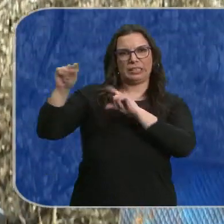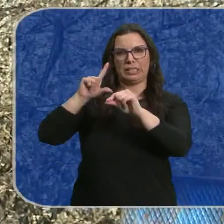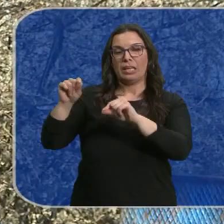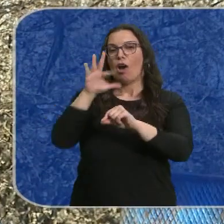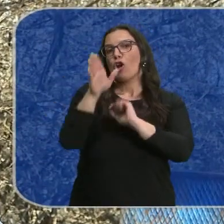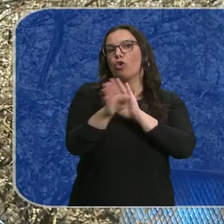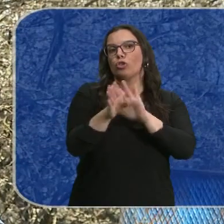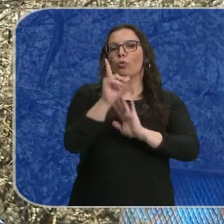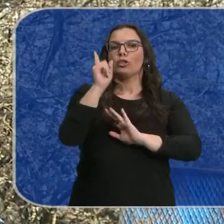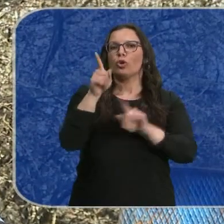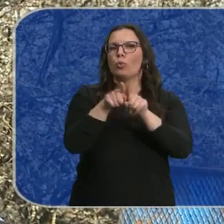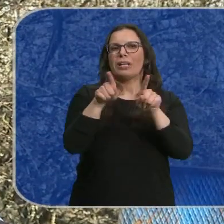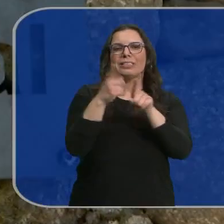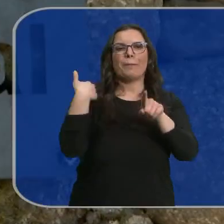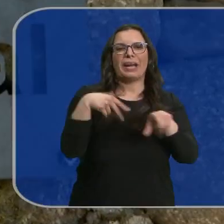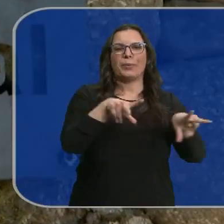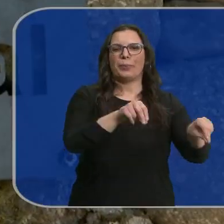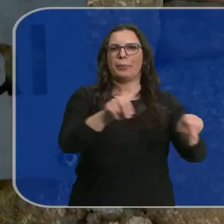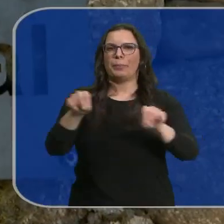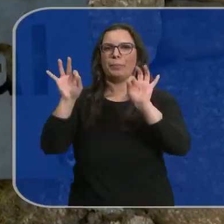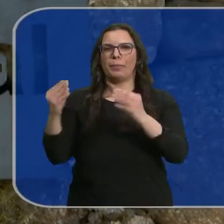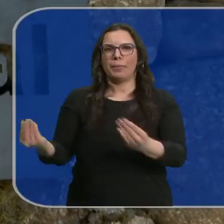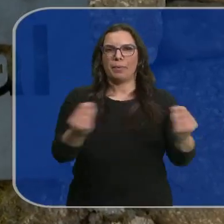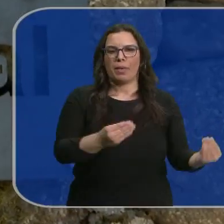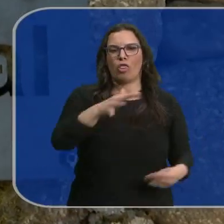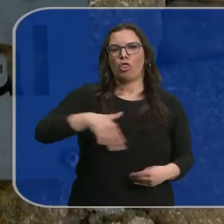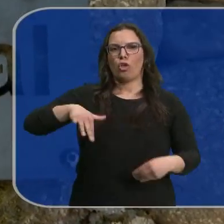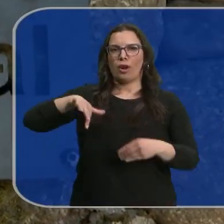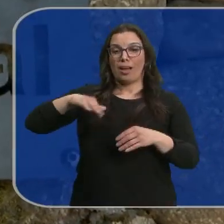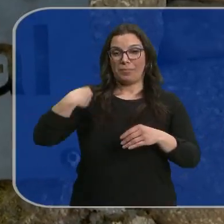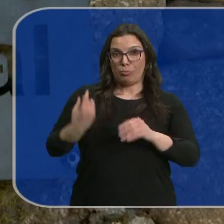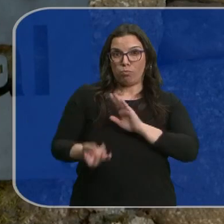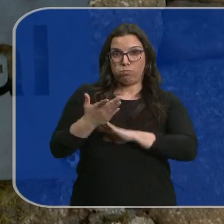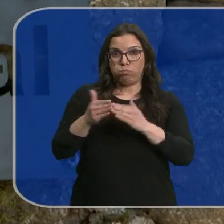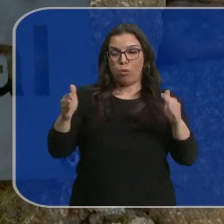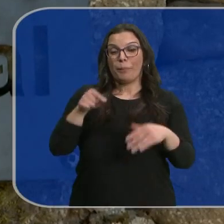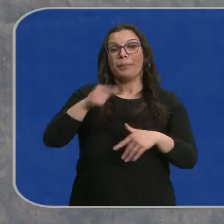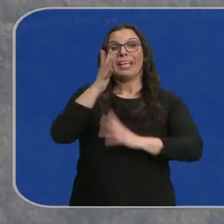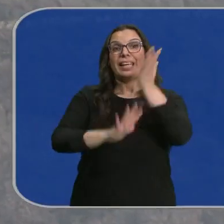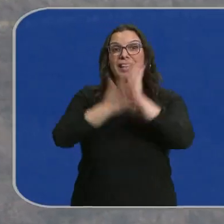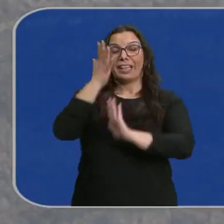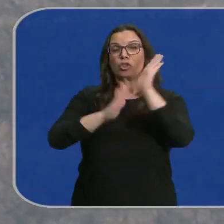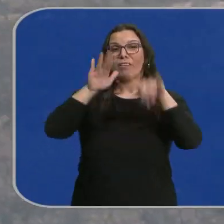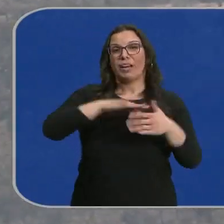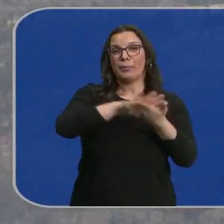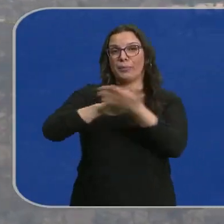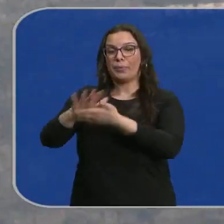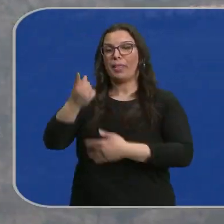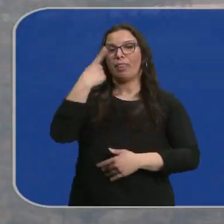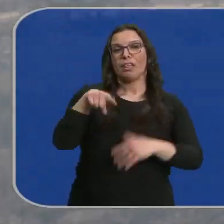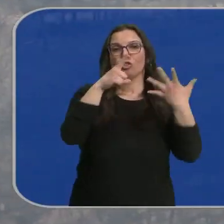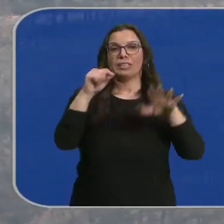solo continúan los trabajos de remate en la zona de Monte Bajo donde se originó el fuego. Un incendio que finalmente ha calcinado 160